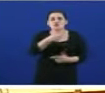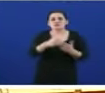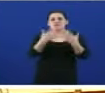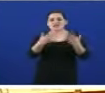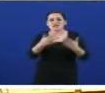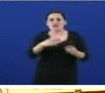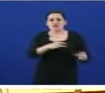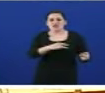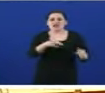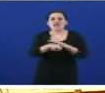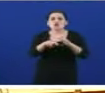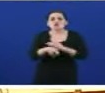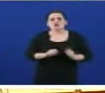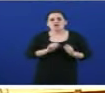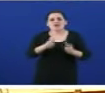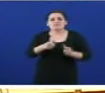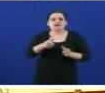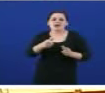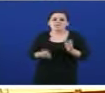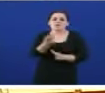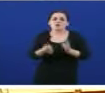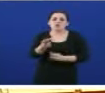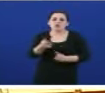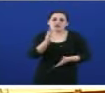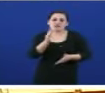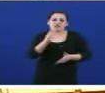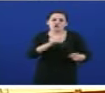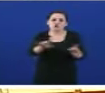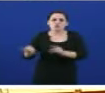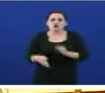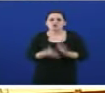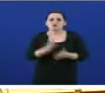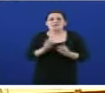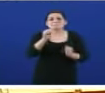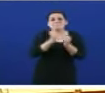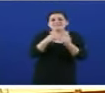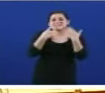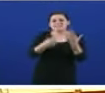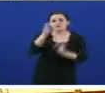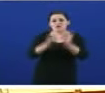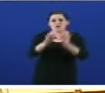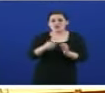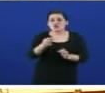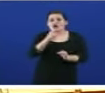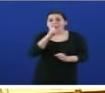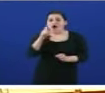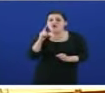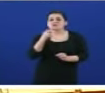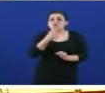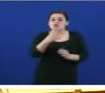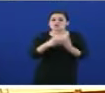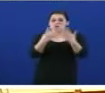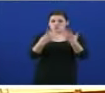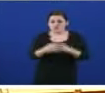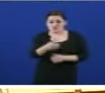para a promoción de sol industrial reducironse un 16% con relación aos orzamentos do ano 2009. E desde logo